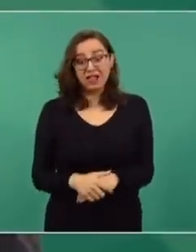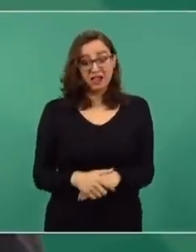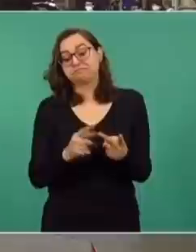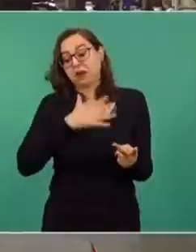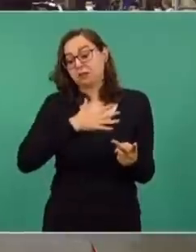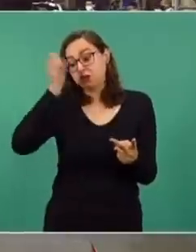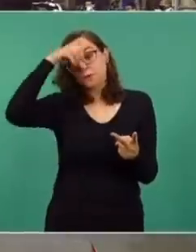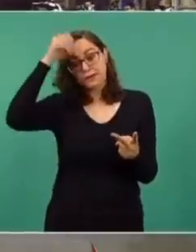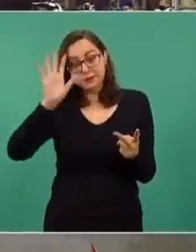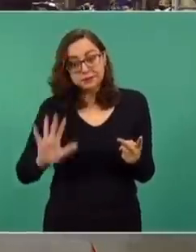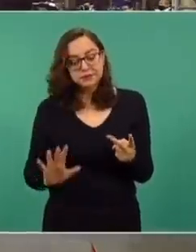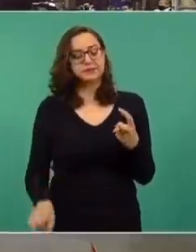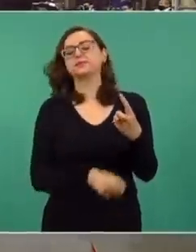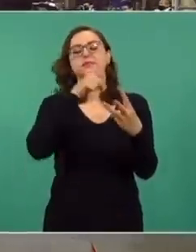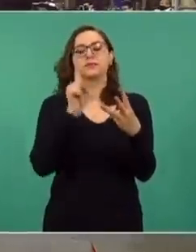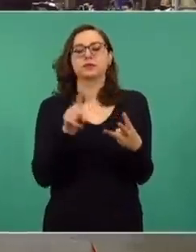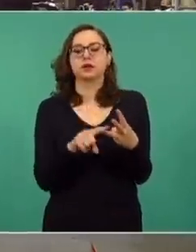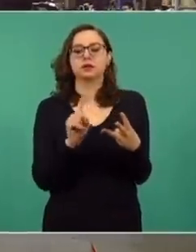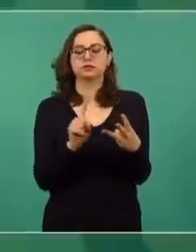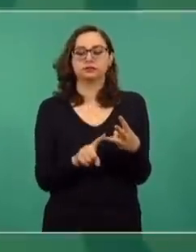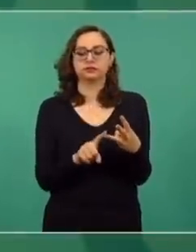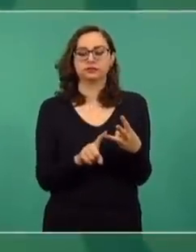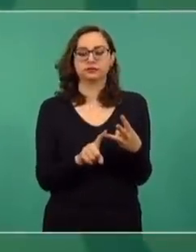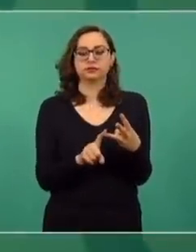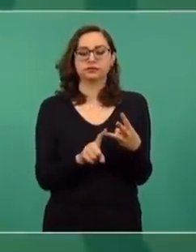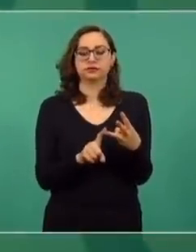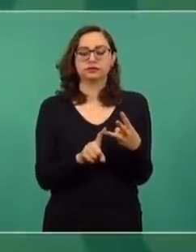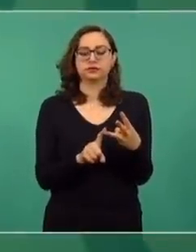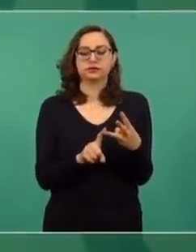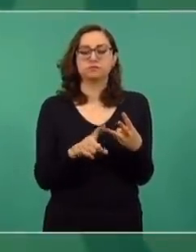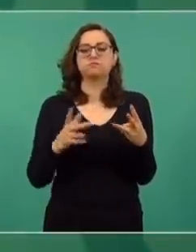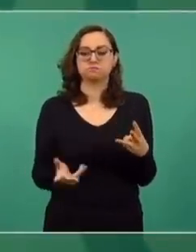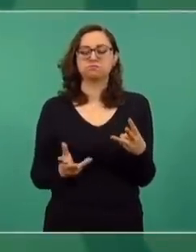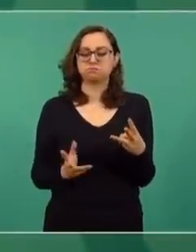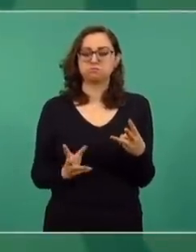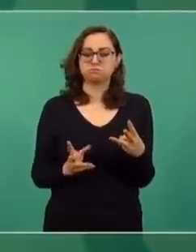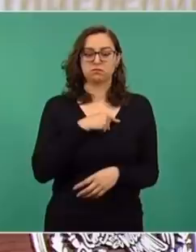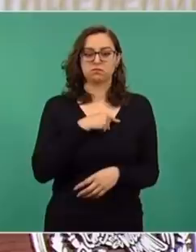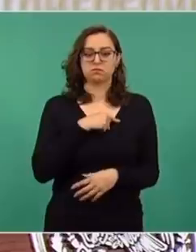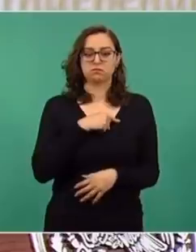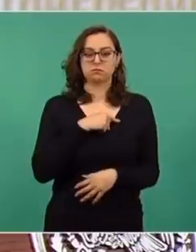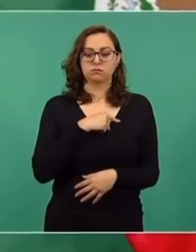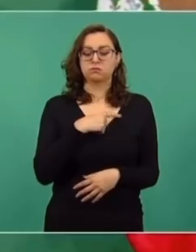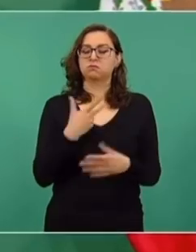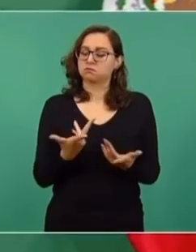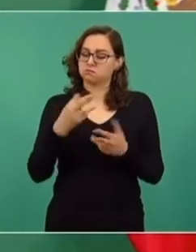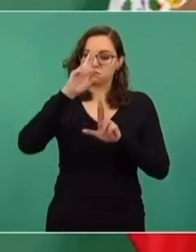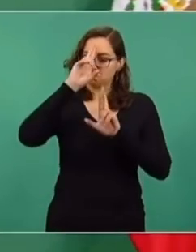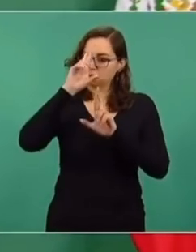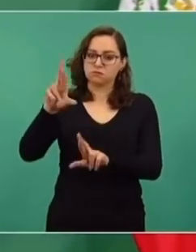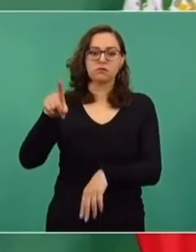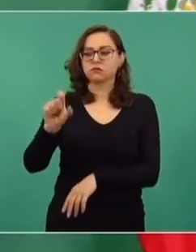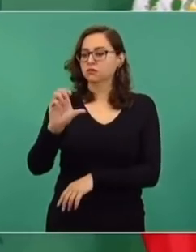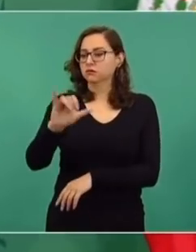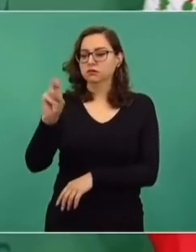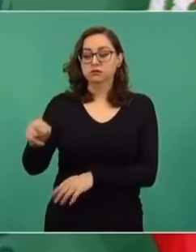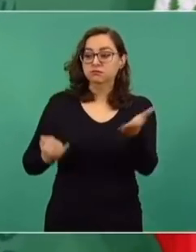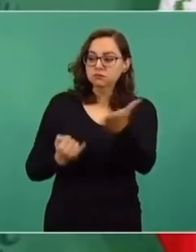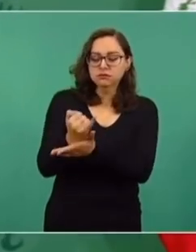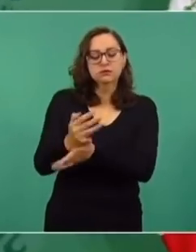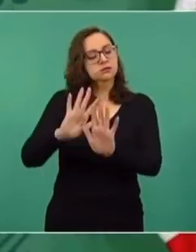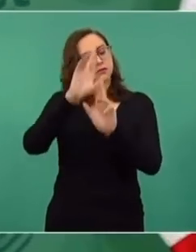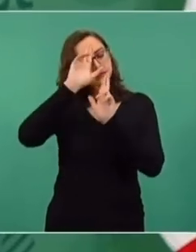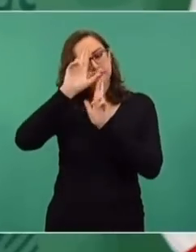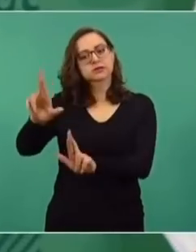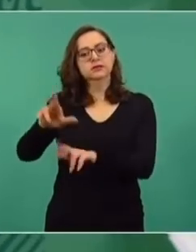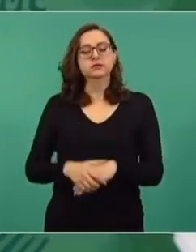derechos humanos. La tercera es que, dicho lo anterior, nosotros vamos a respetar la decisión de la Corte, porque